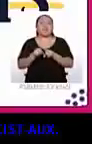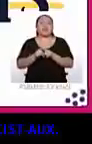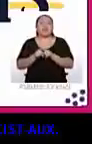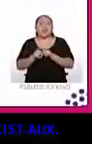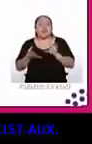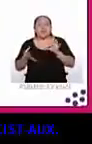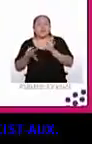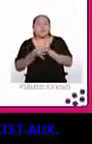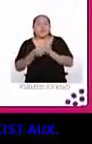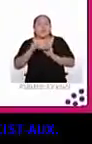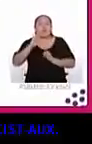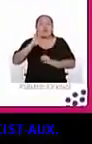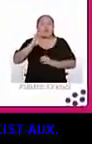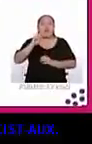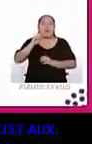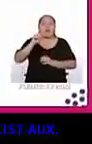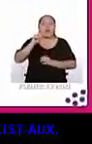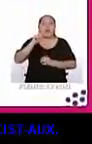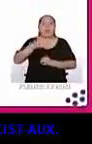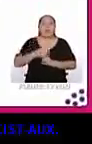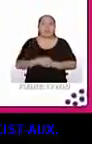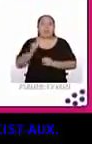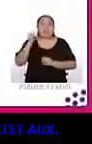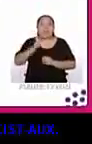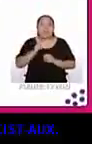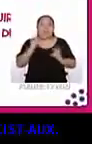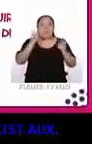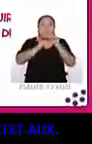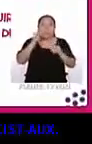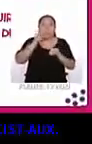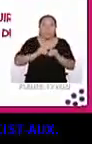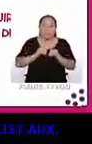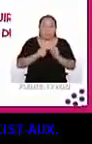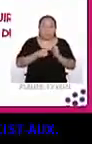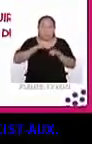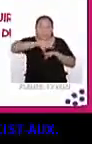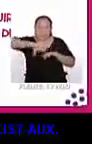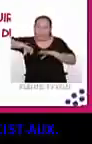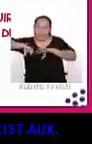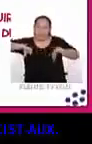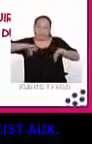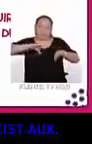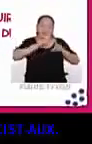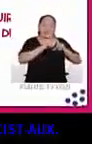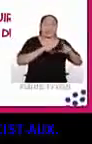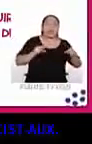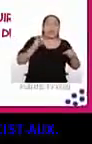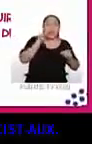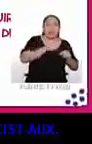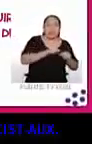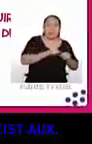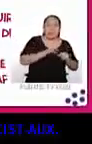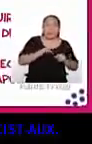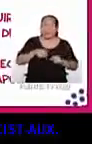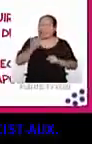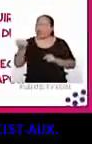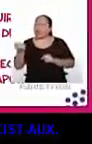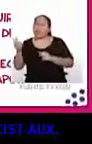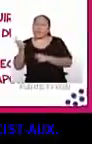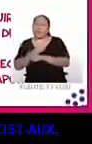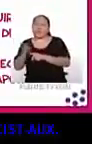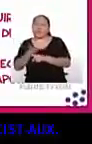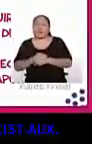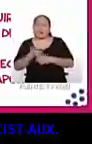esperabas? Pues el término fue creado por los medios japoneses para distinguir la música pop japonesa del resto. Y se refiere